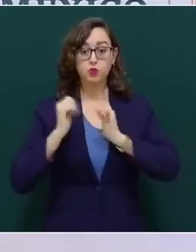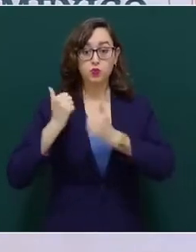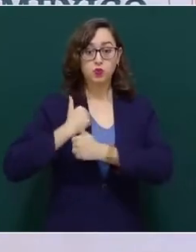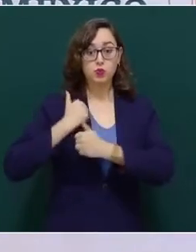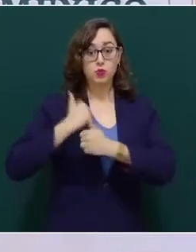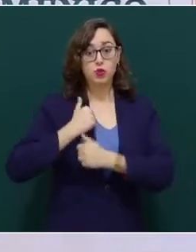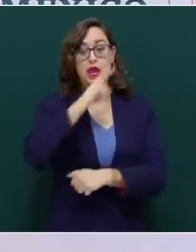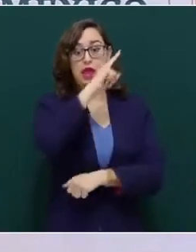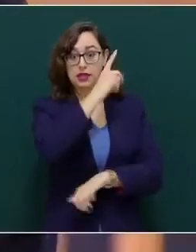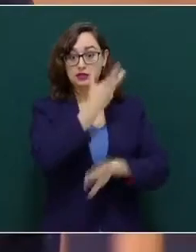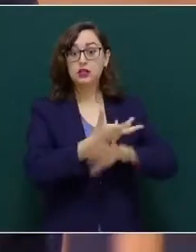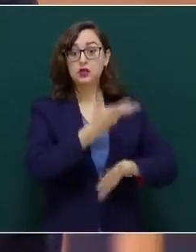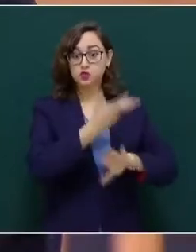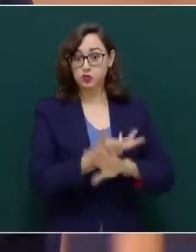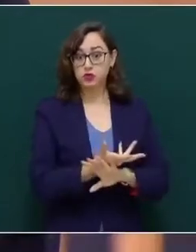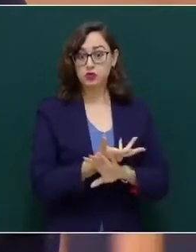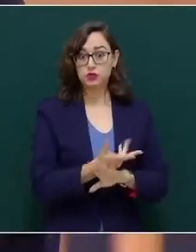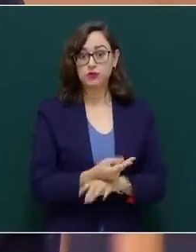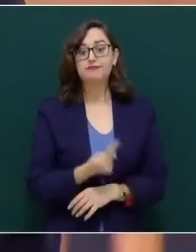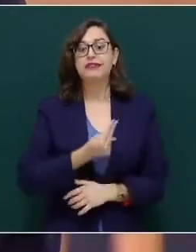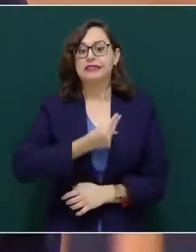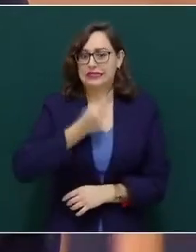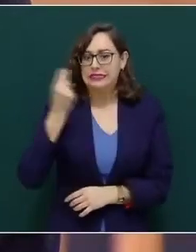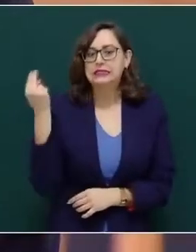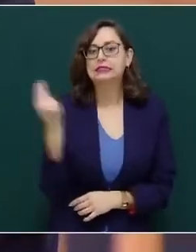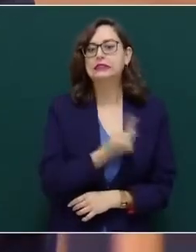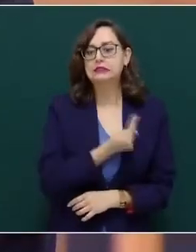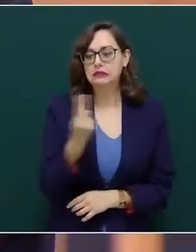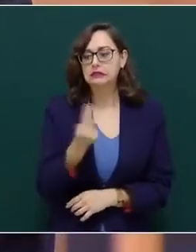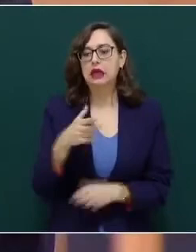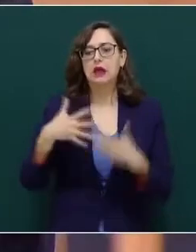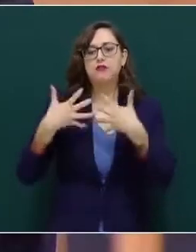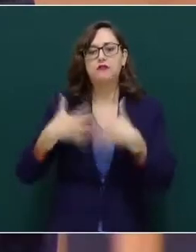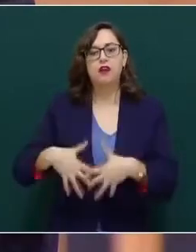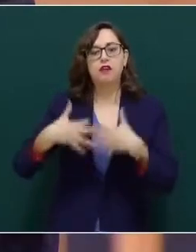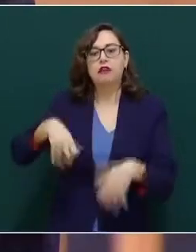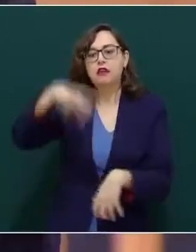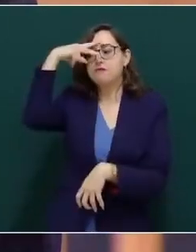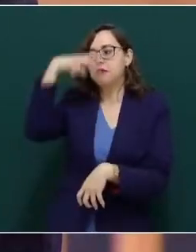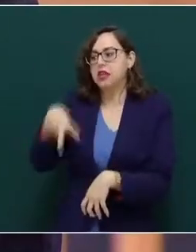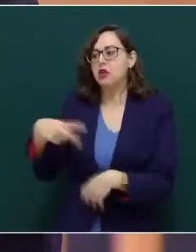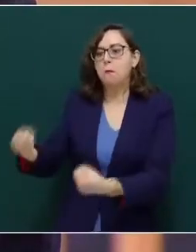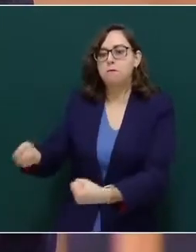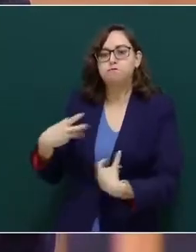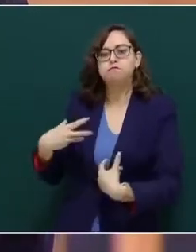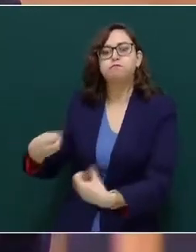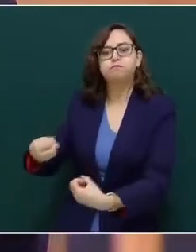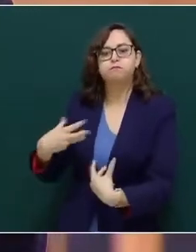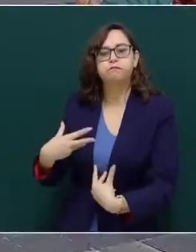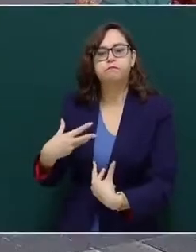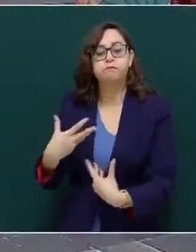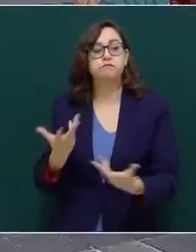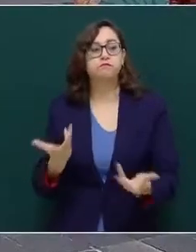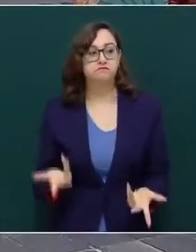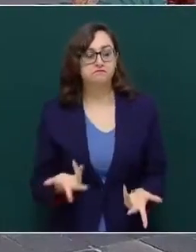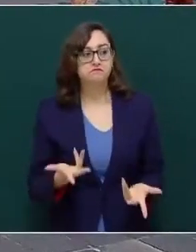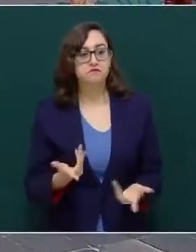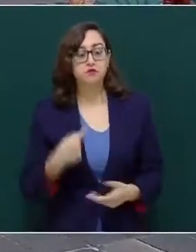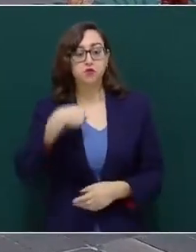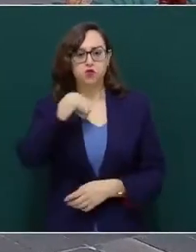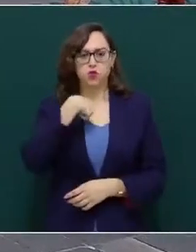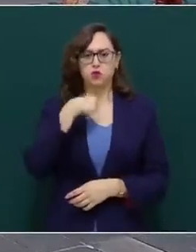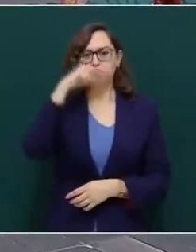Estados Unidos depende de autopartes que se fabrican en México. Esto no lo digo con